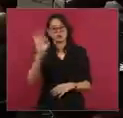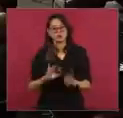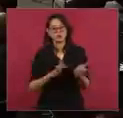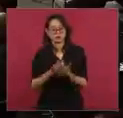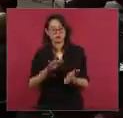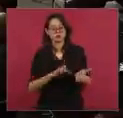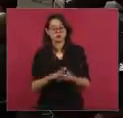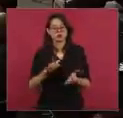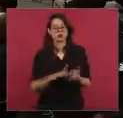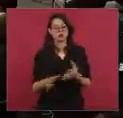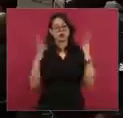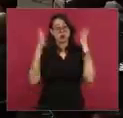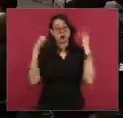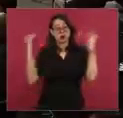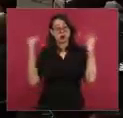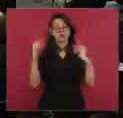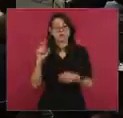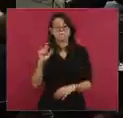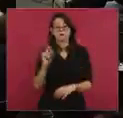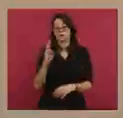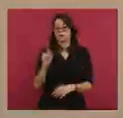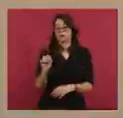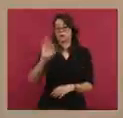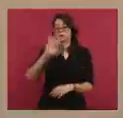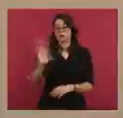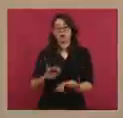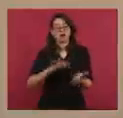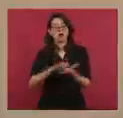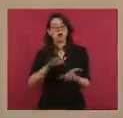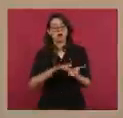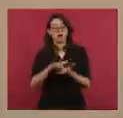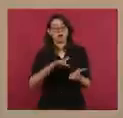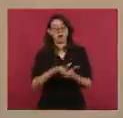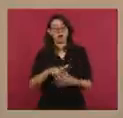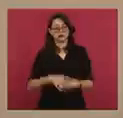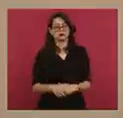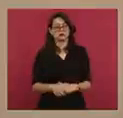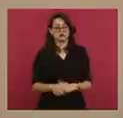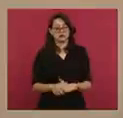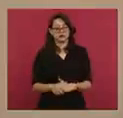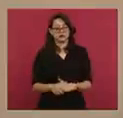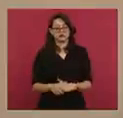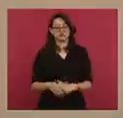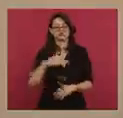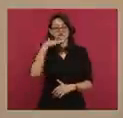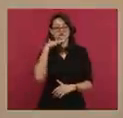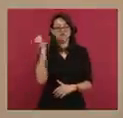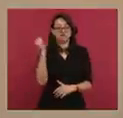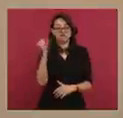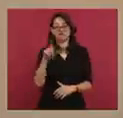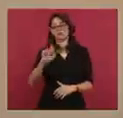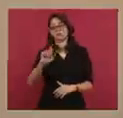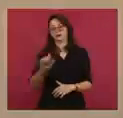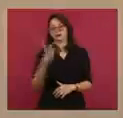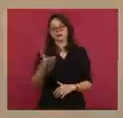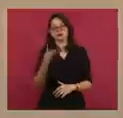Rutte, de Holanda, el 29% de aprobación. Olaf Scholz, de Alemania, el 27